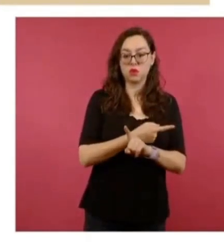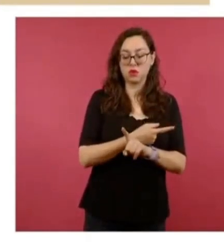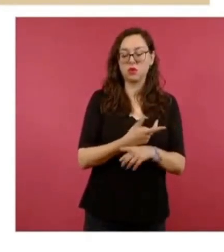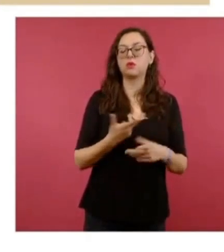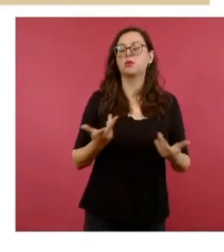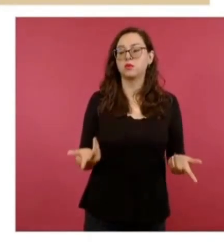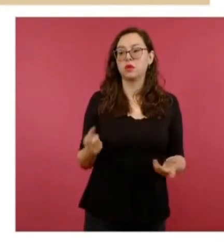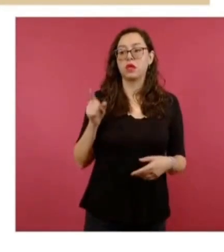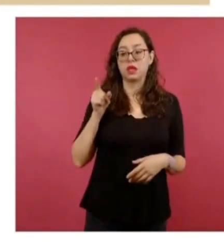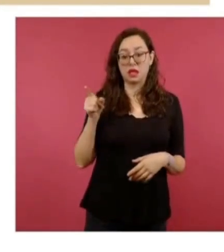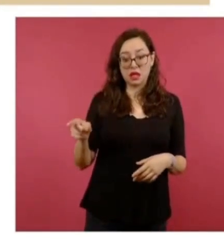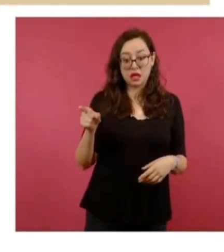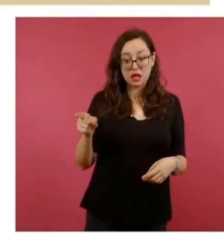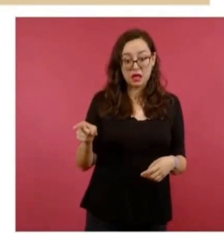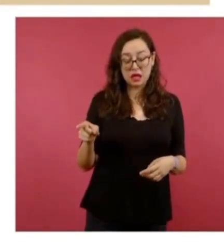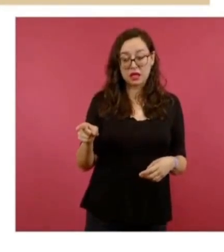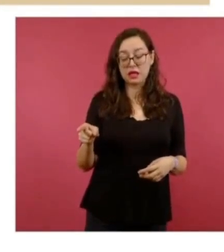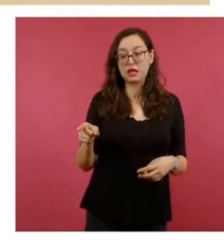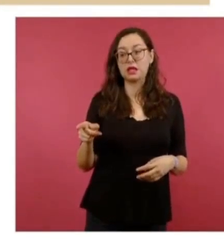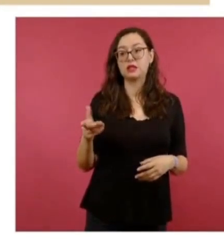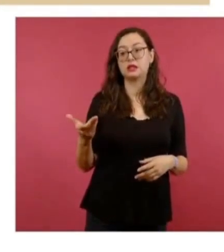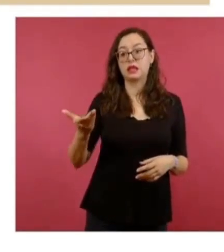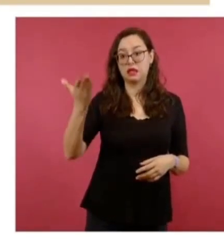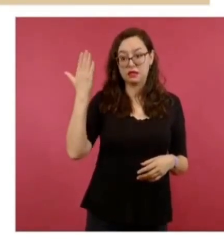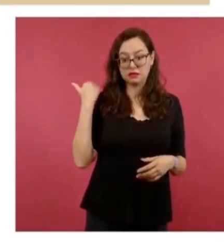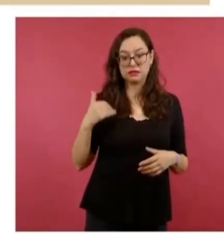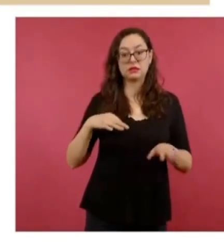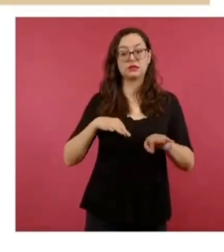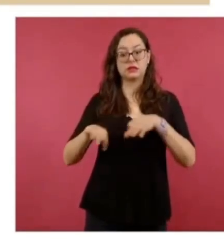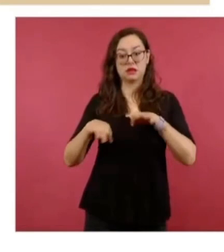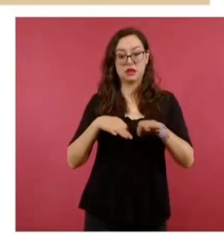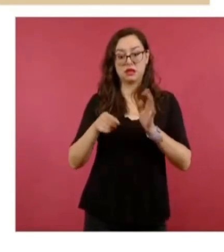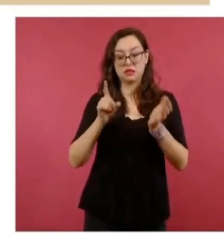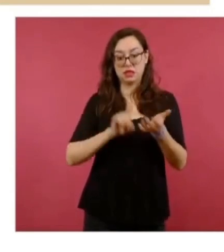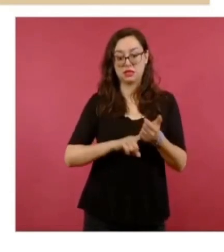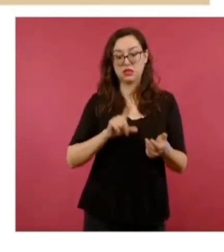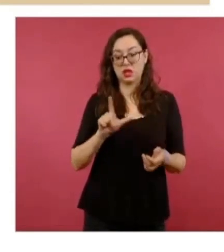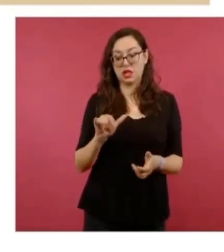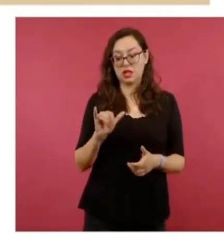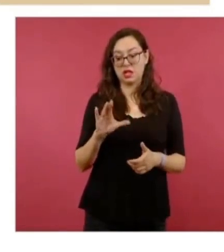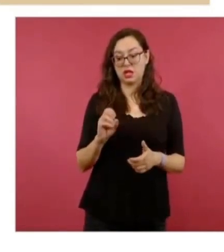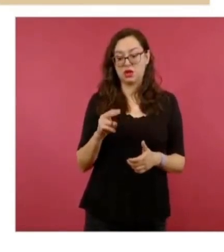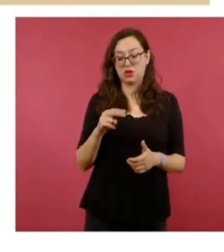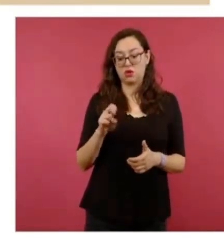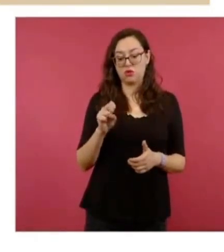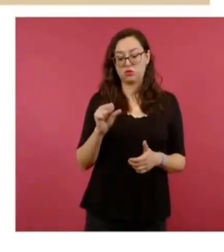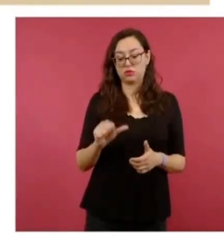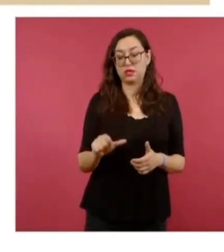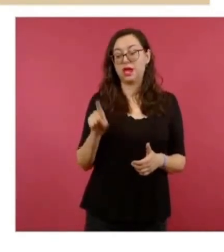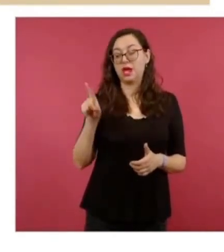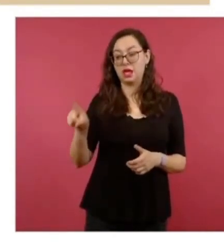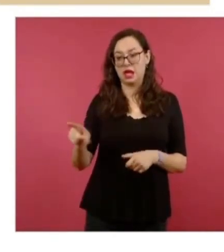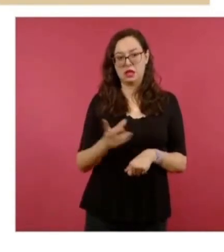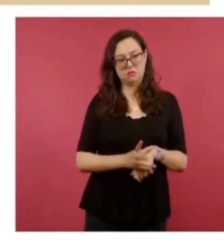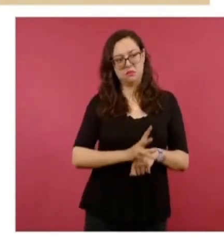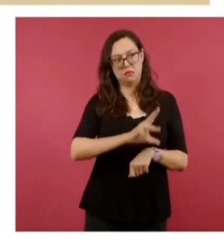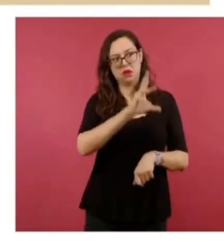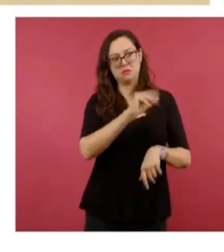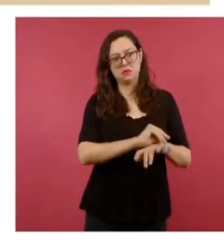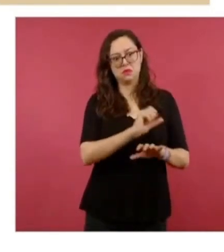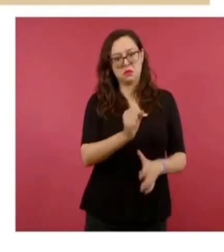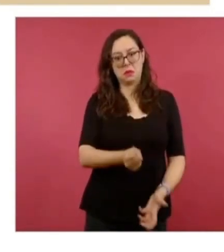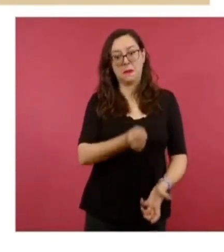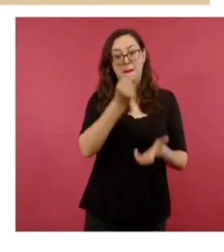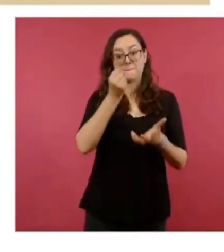legal de Diconza, en una de las causas penales que enfrenta, habría autorizado la suficiencia presupuestal para